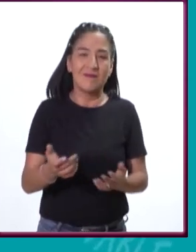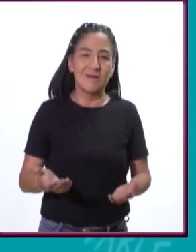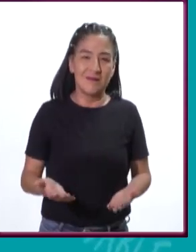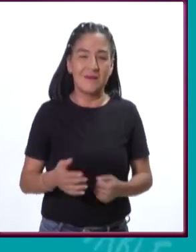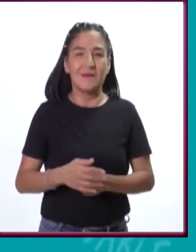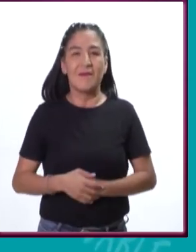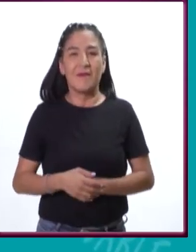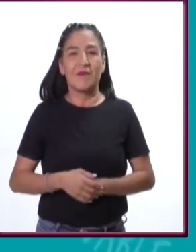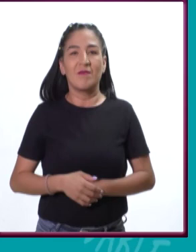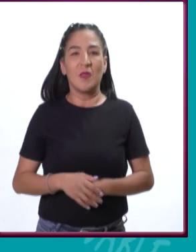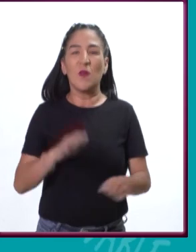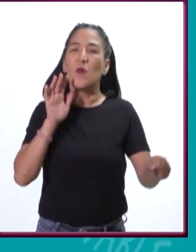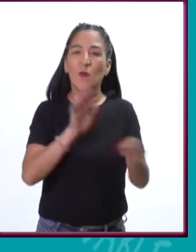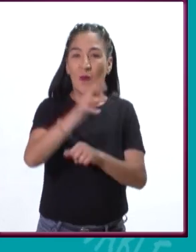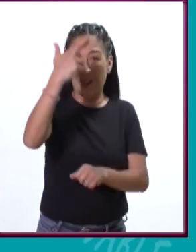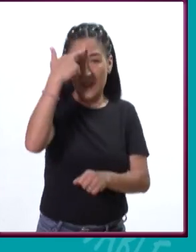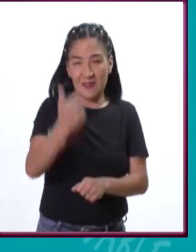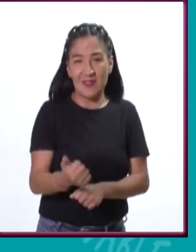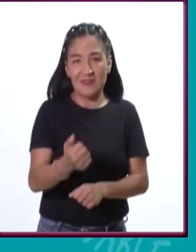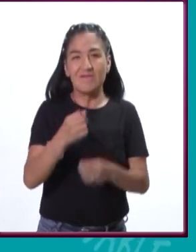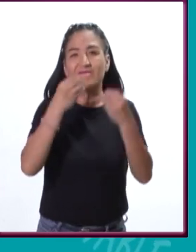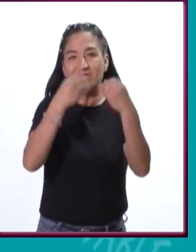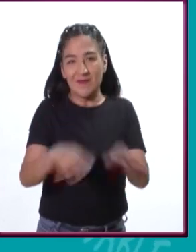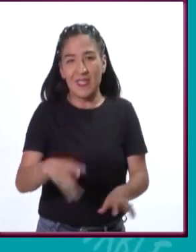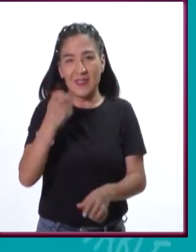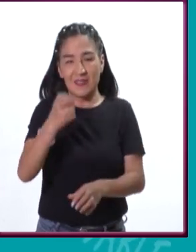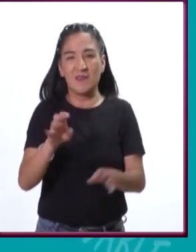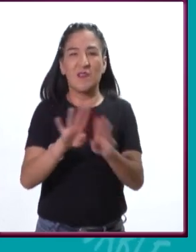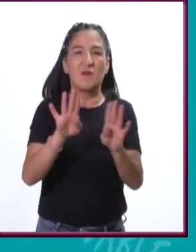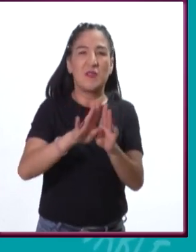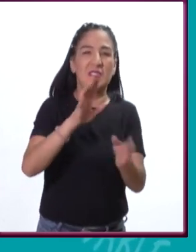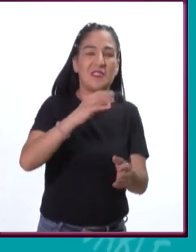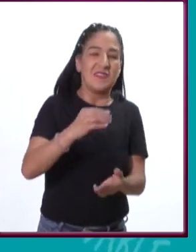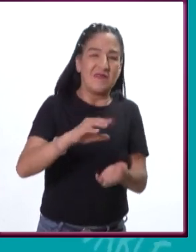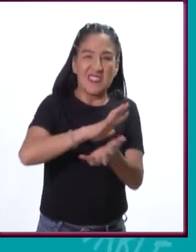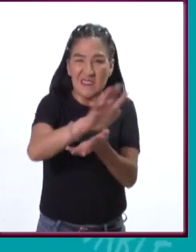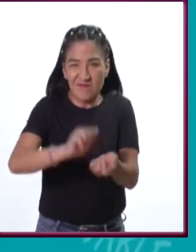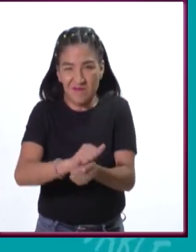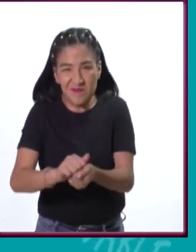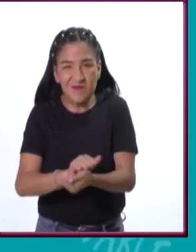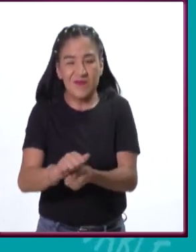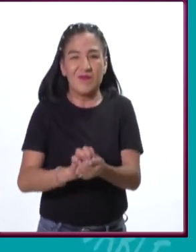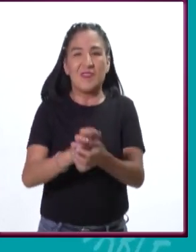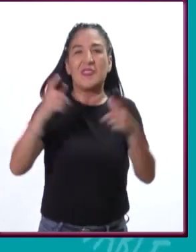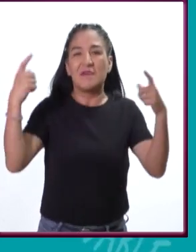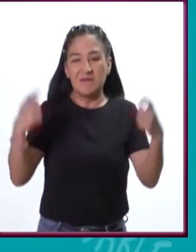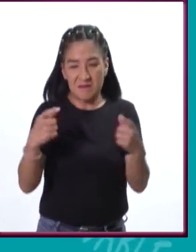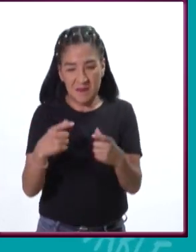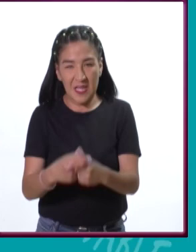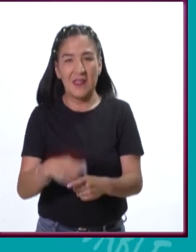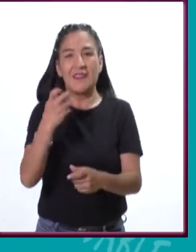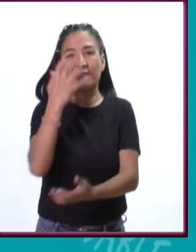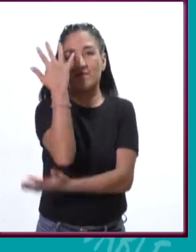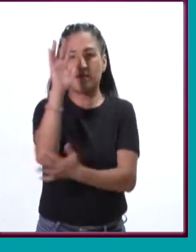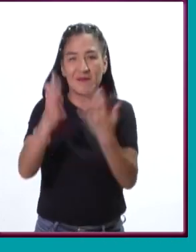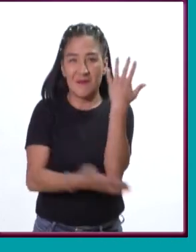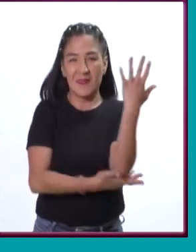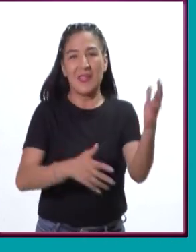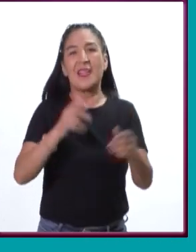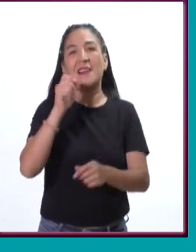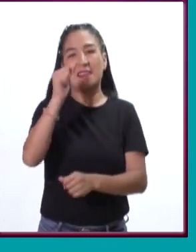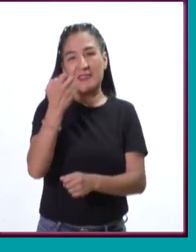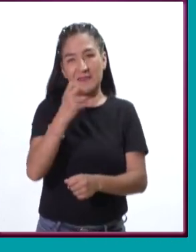vamos en nuestro país ya acercándonos a los 90 mil muertos. Bueno, eso